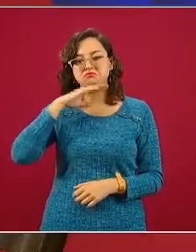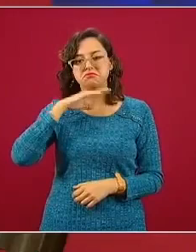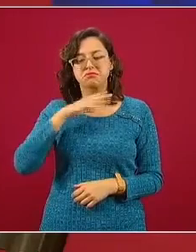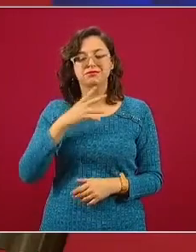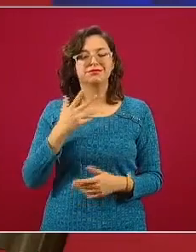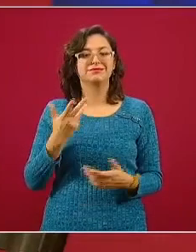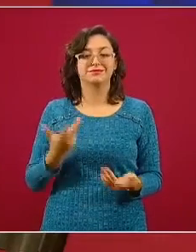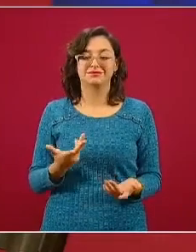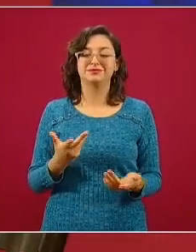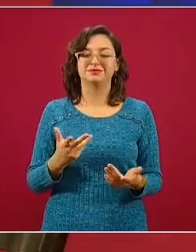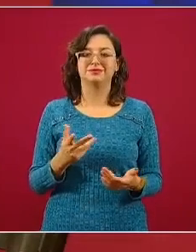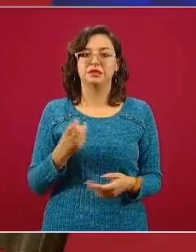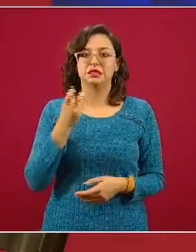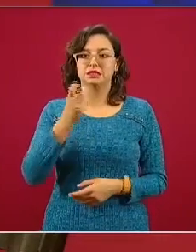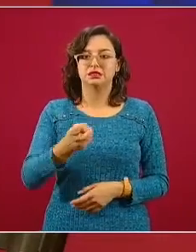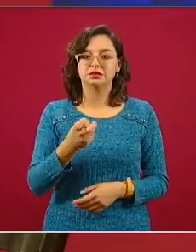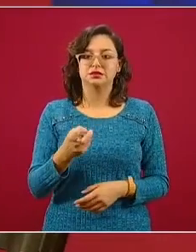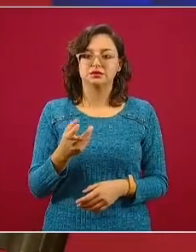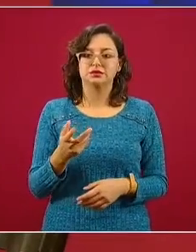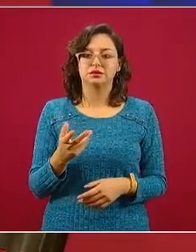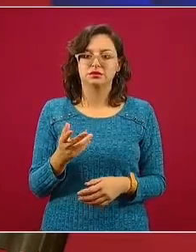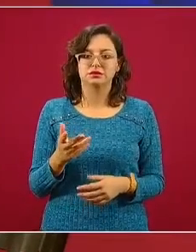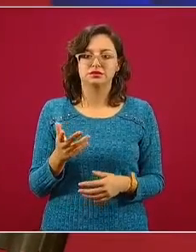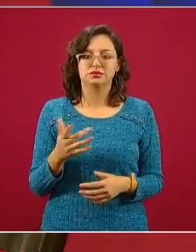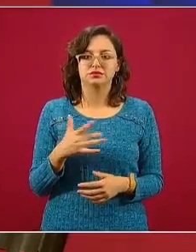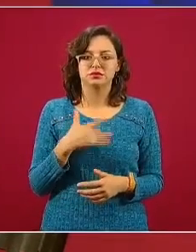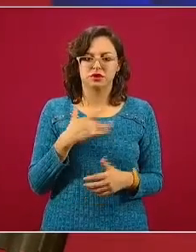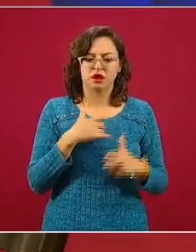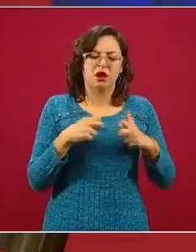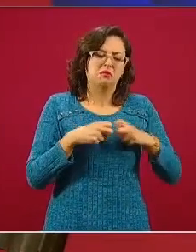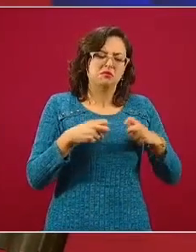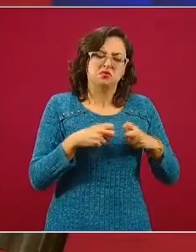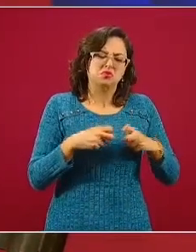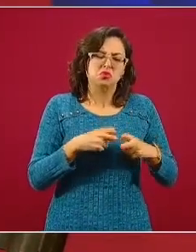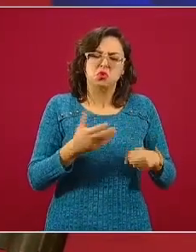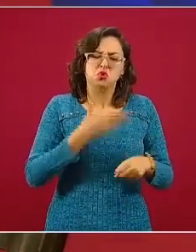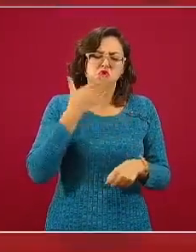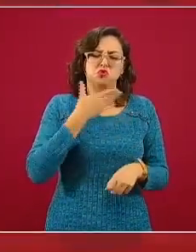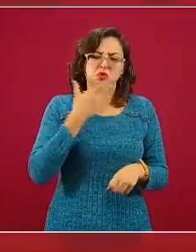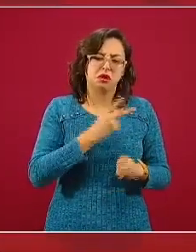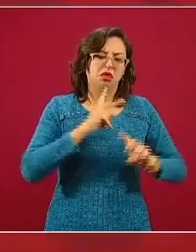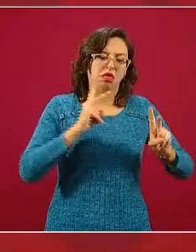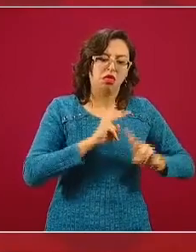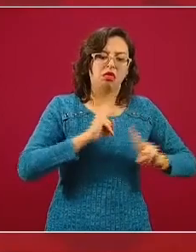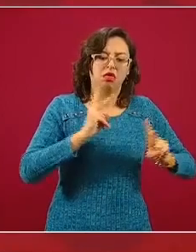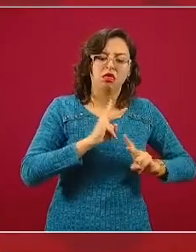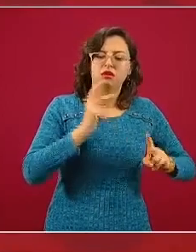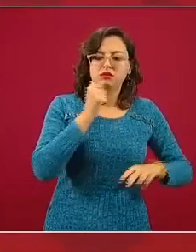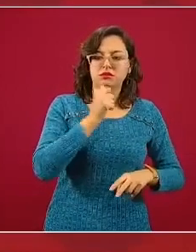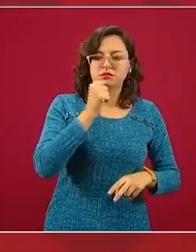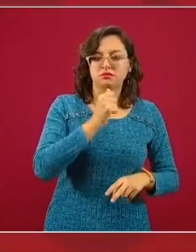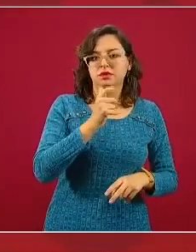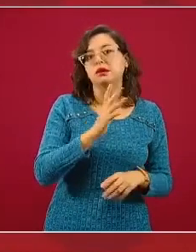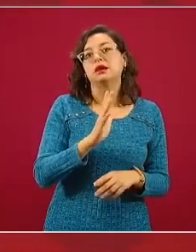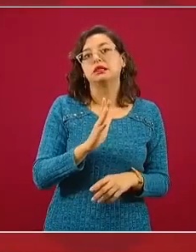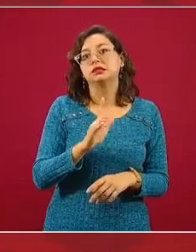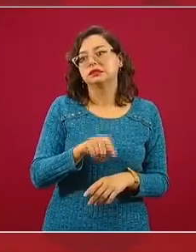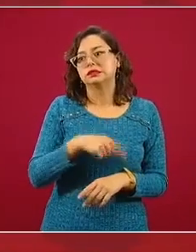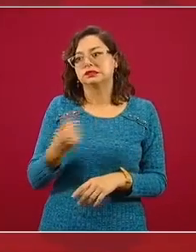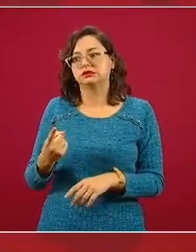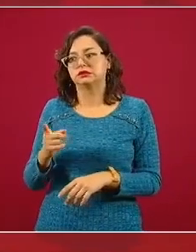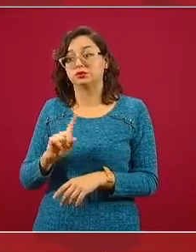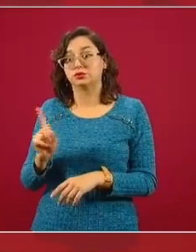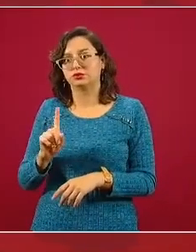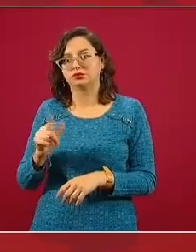manifestaciones de un episodio de ansiedad a los que quizá la persona estuviera familiarizado. Pero en